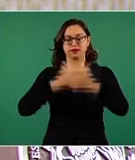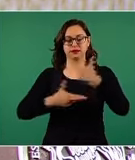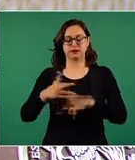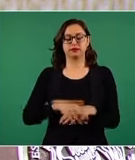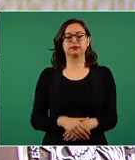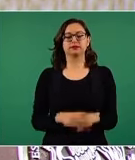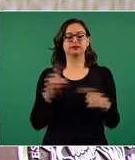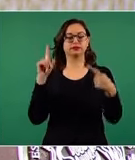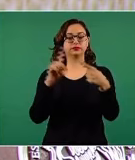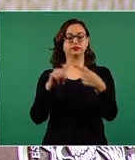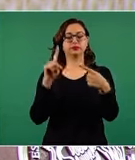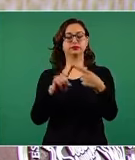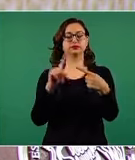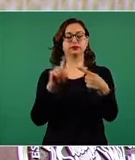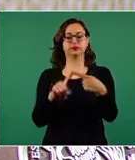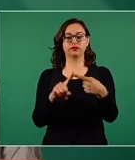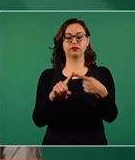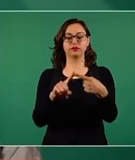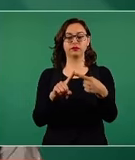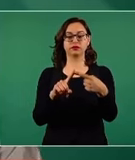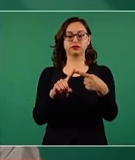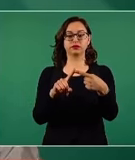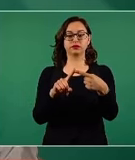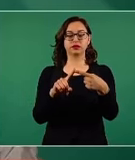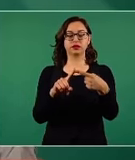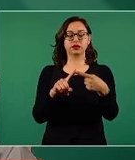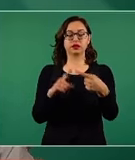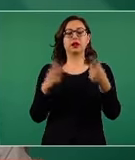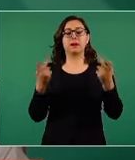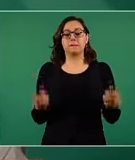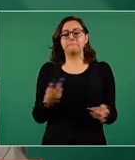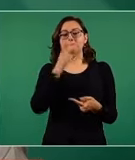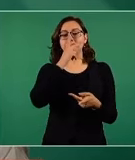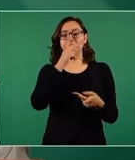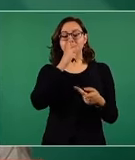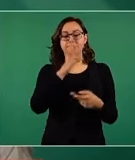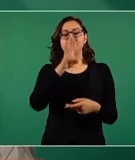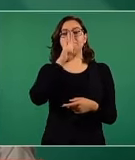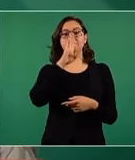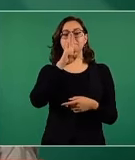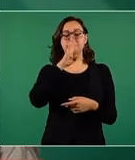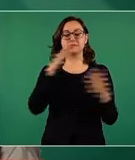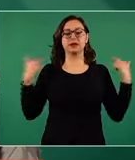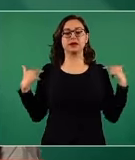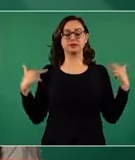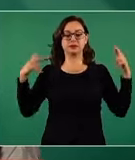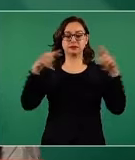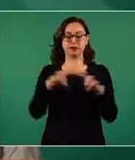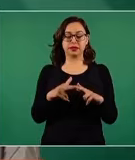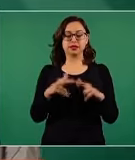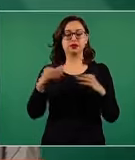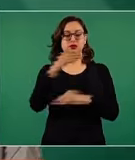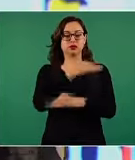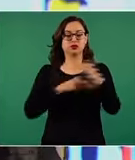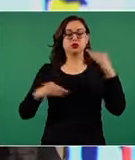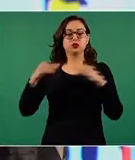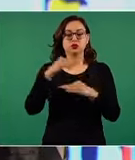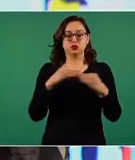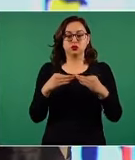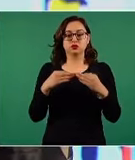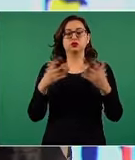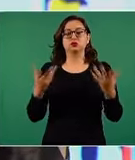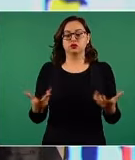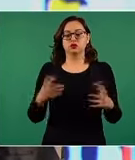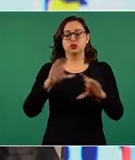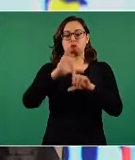de lo que tenemos, especialmente el que invitamos a los padres de familia, a los maestros, a las autoridades educativas, a que se integren